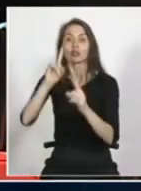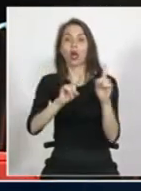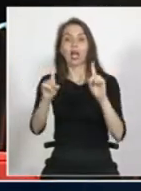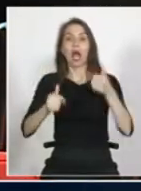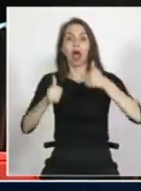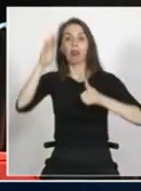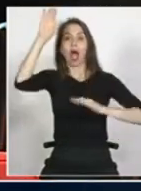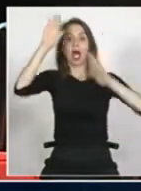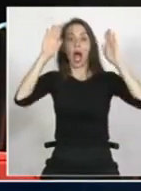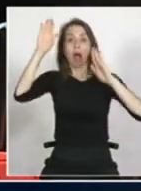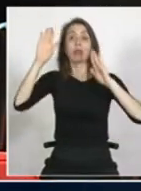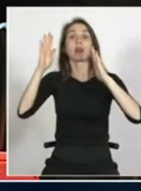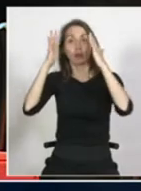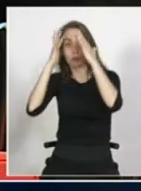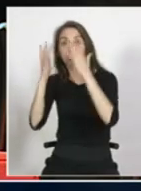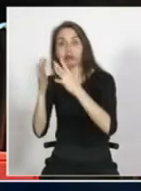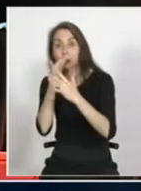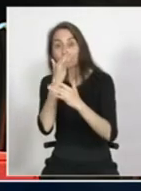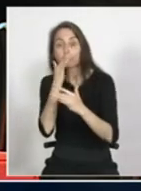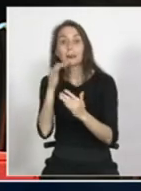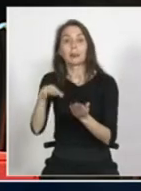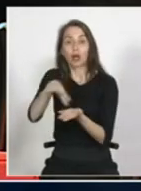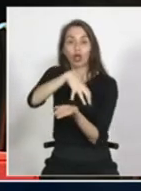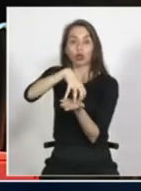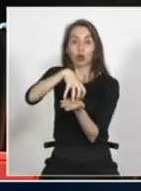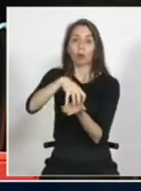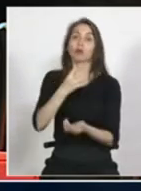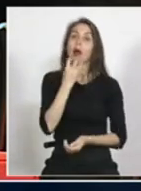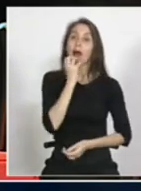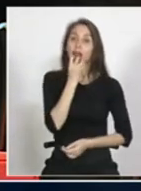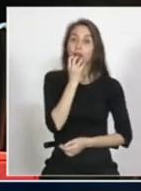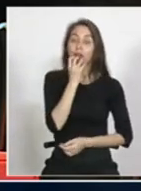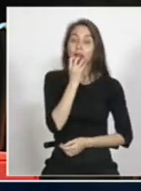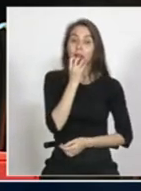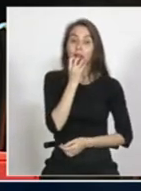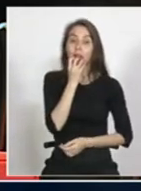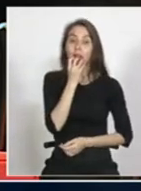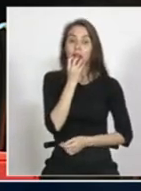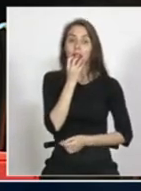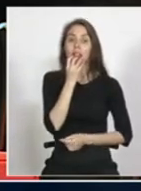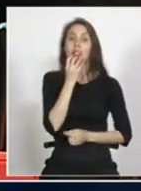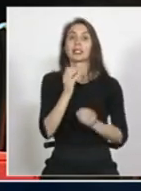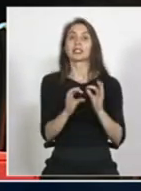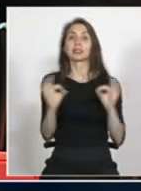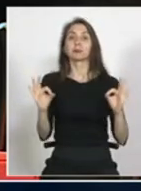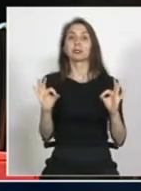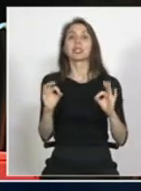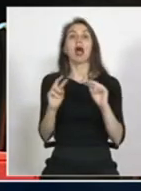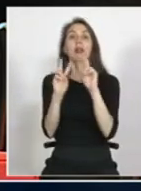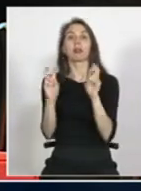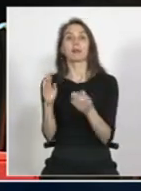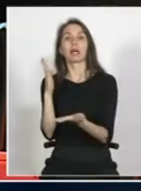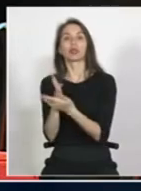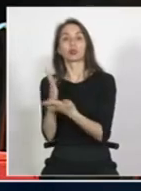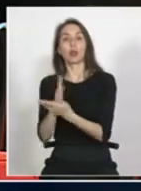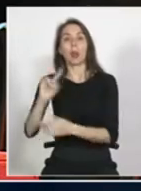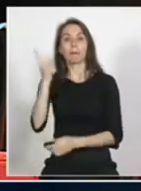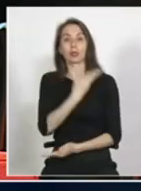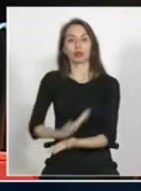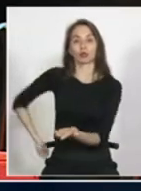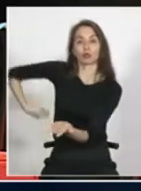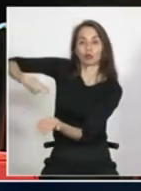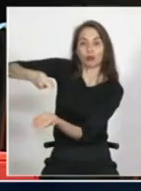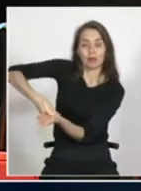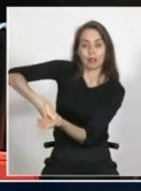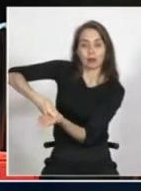candidatos, pero lo que quiero decir es que la comuna antofagasta, además, se dio una cuestión bien especial con los colegios particulares subvencionados, donde la mayoría